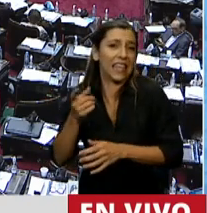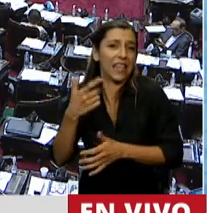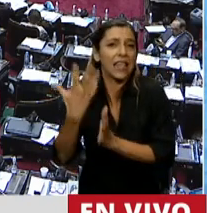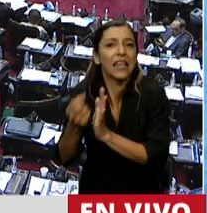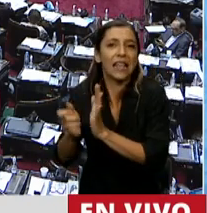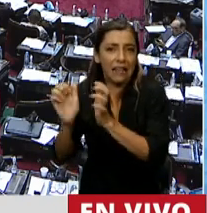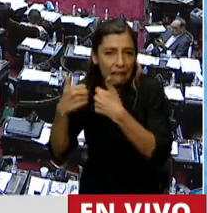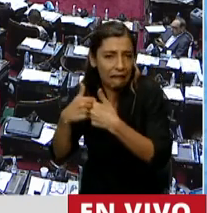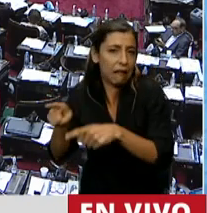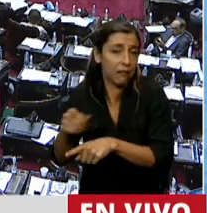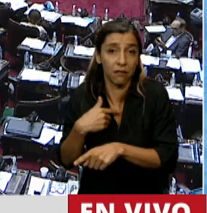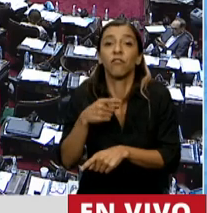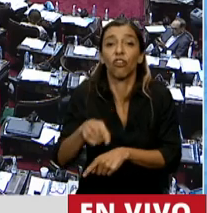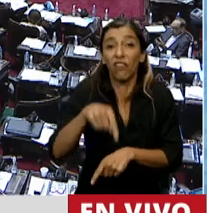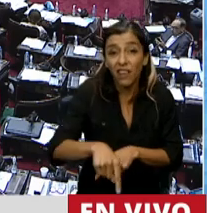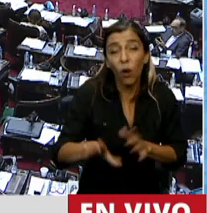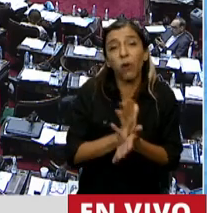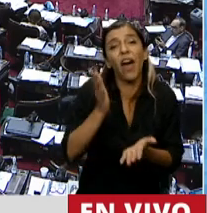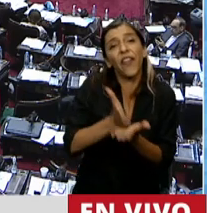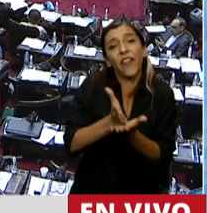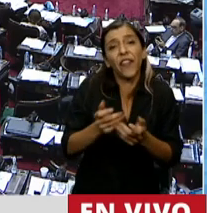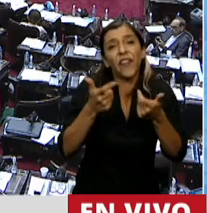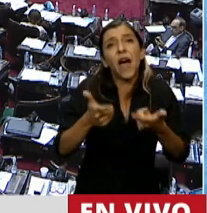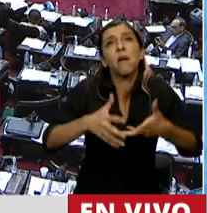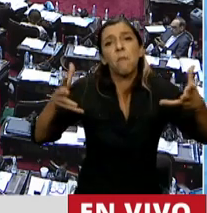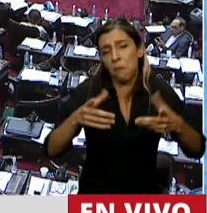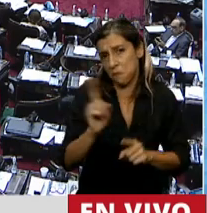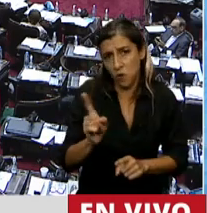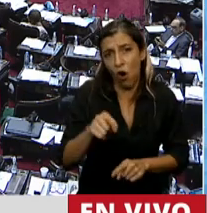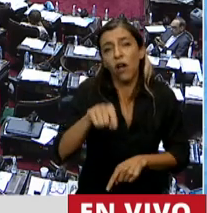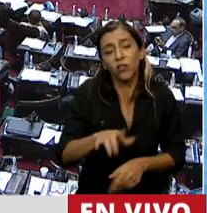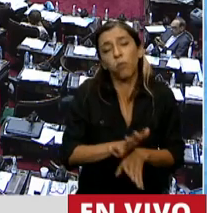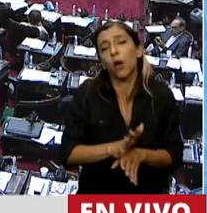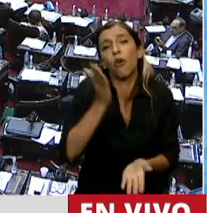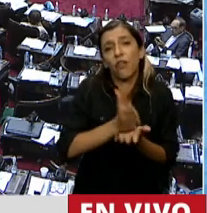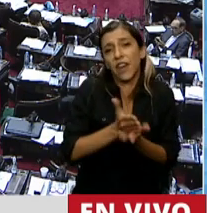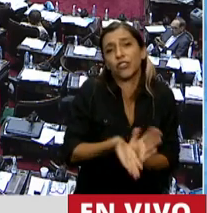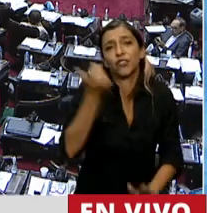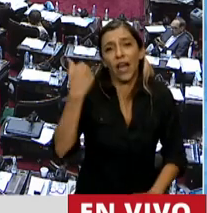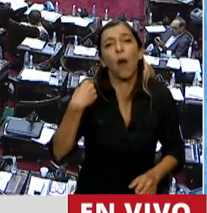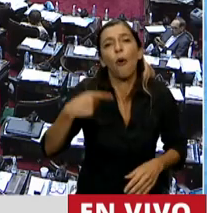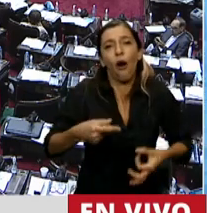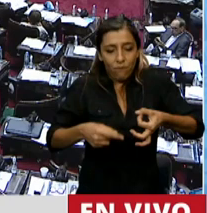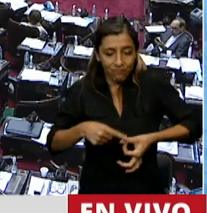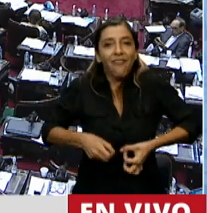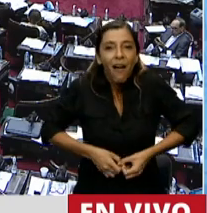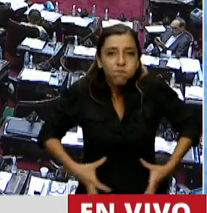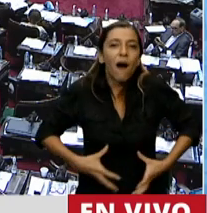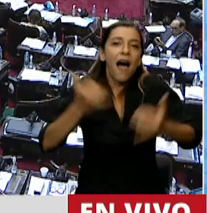derechos, es limitar los derechos a nacer que tiene como primer derecho humano la persona.